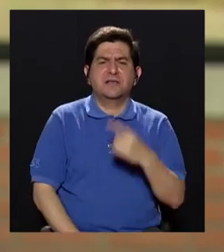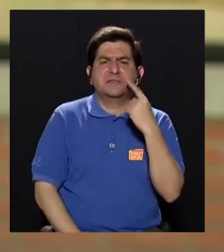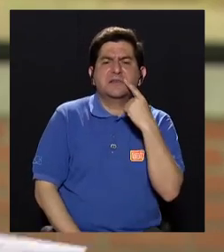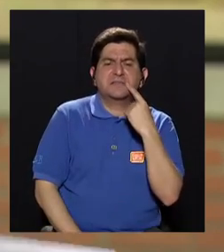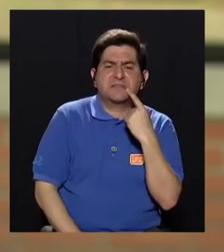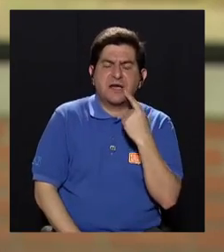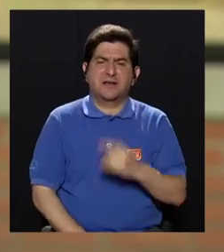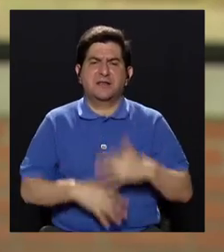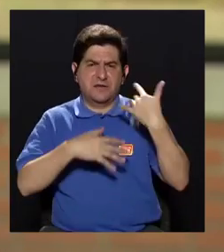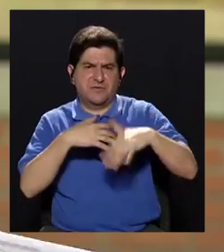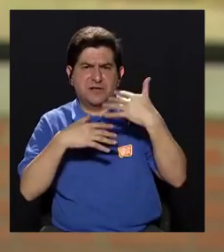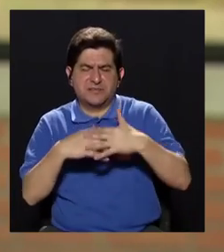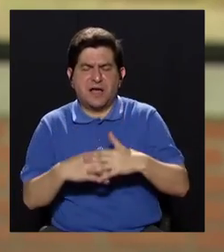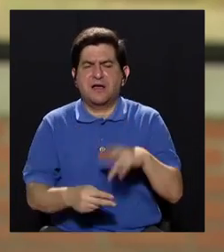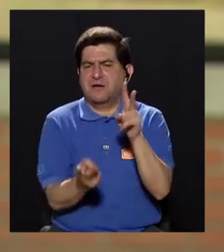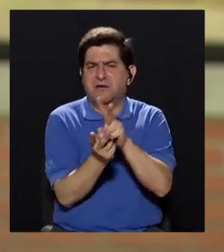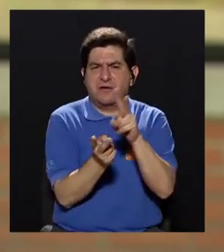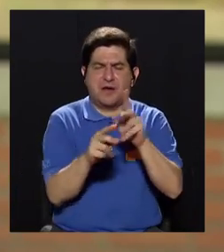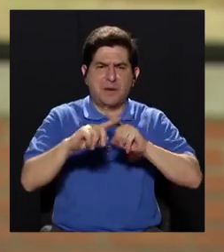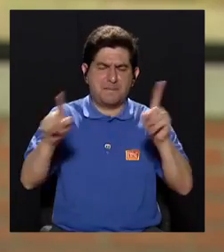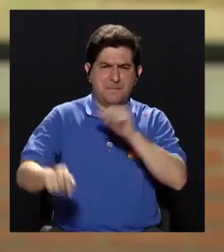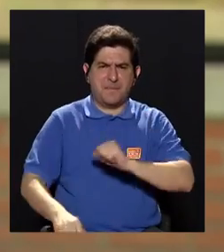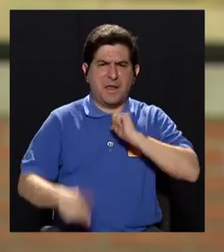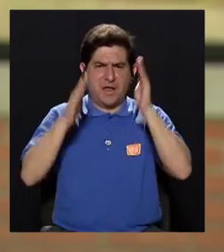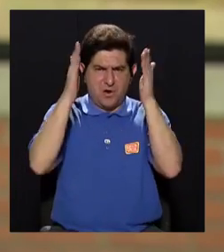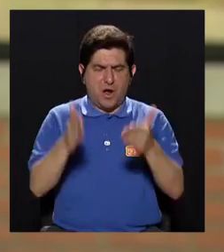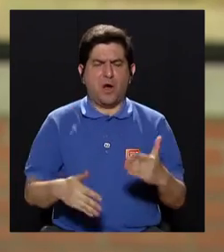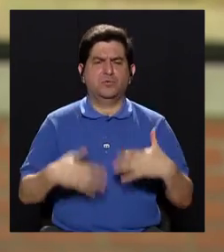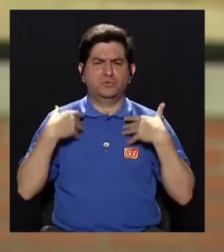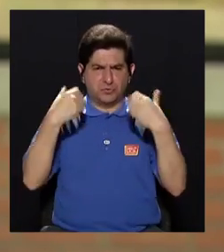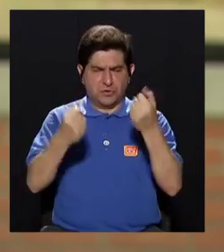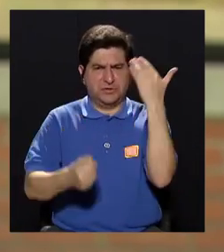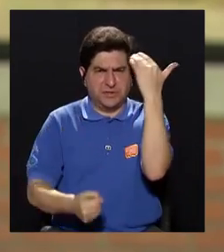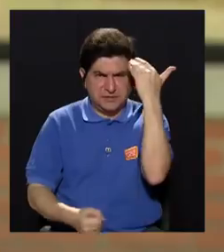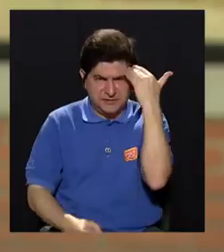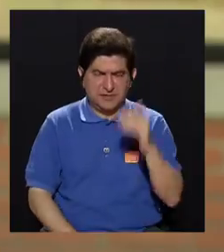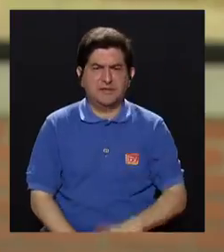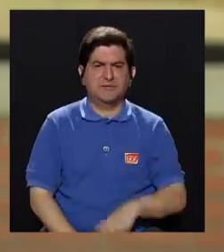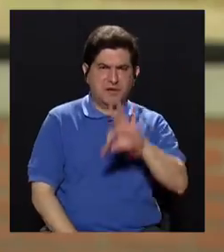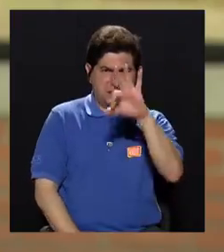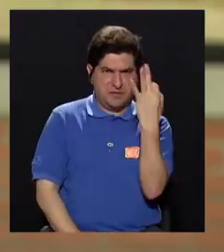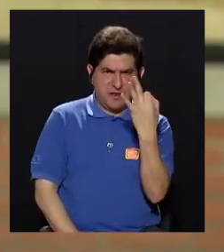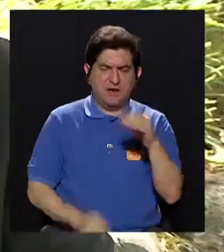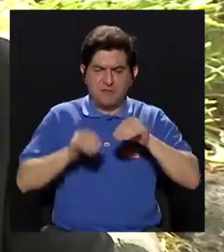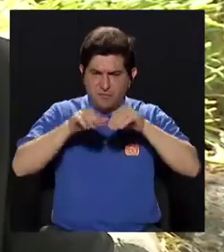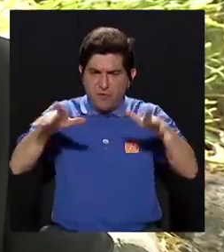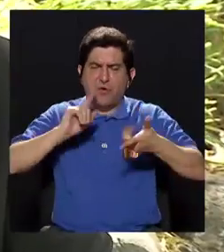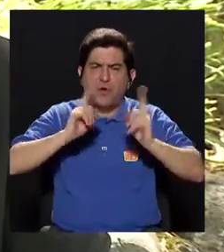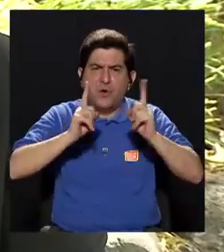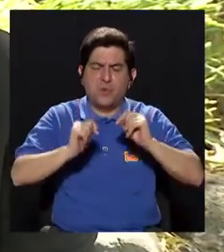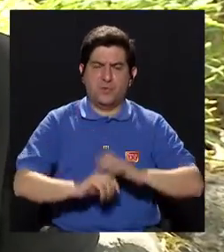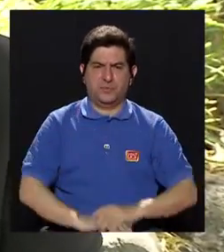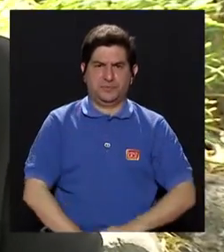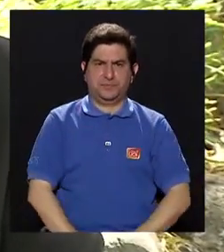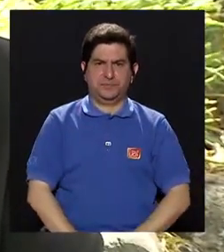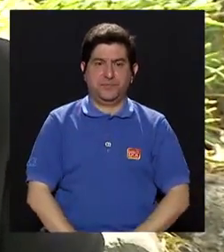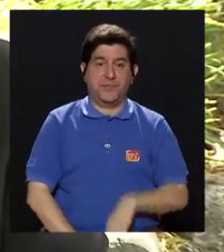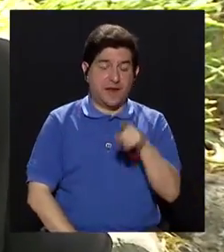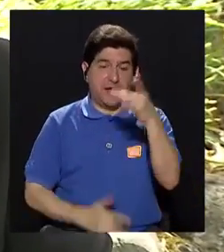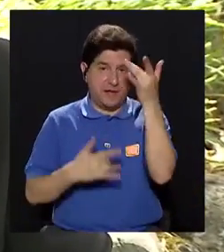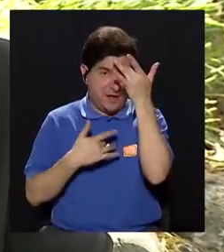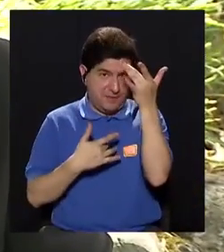qué es lo que se ha manejado a nivel de autoridades de salud sobre la forma en que se transmite. Bueno, estas